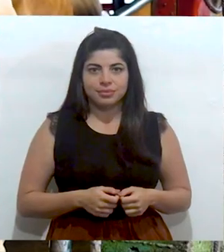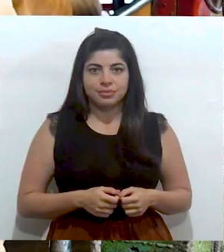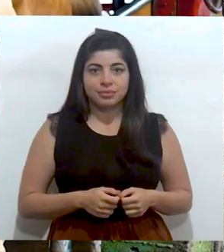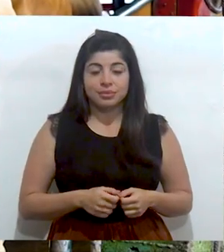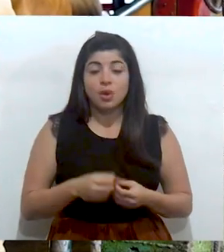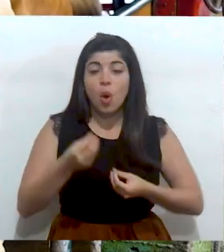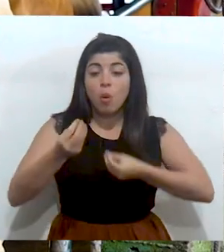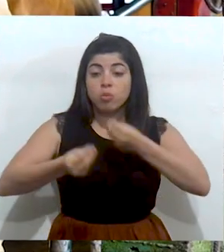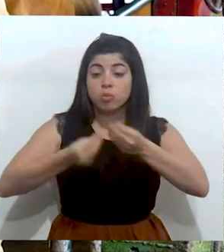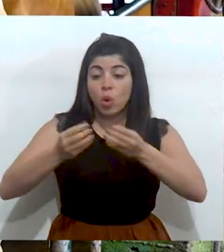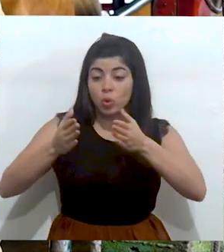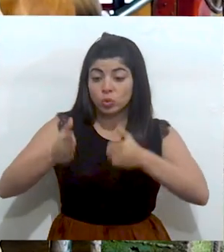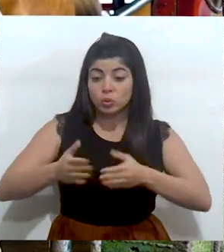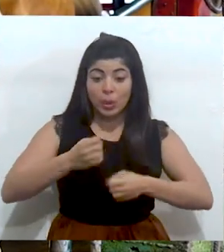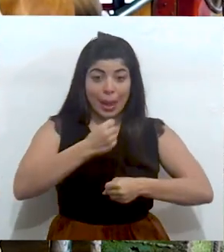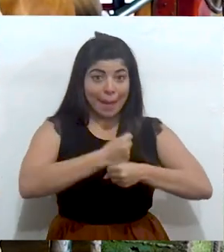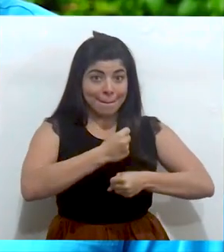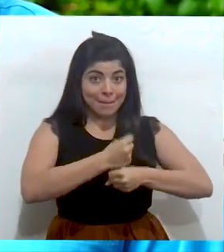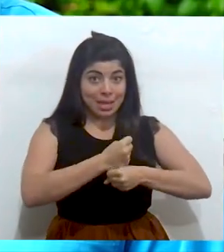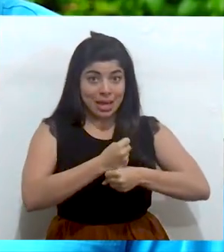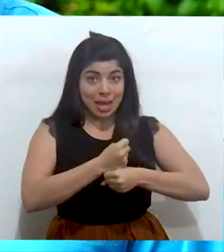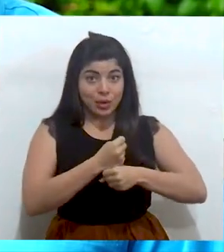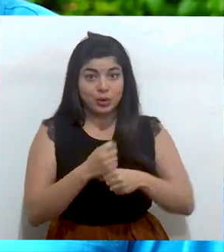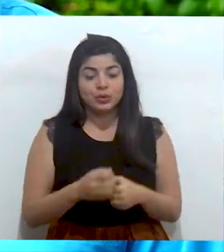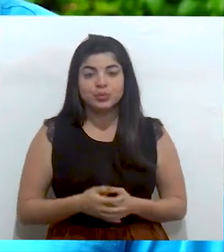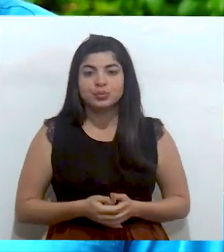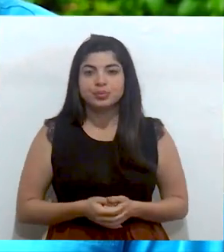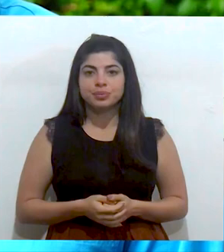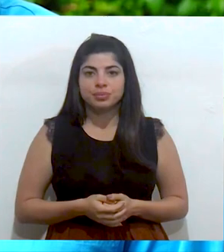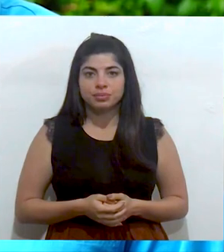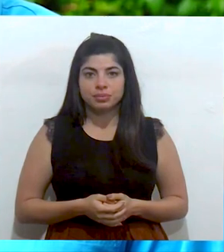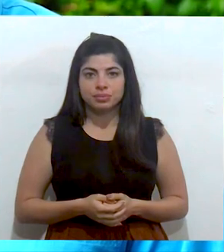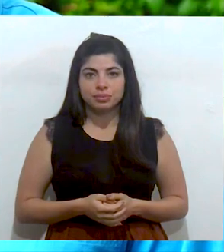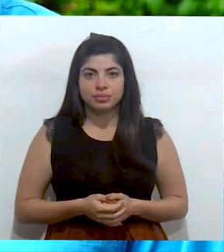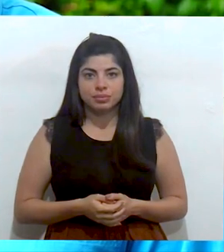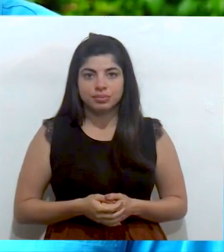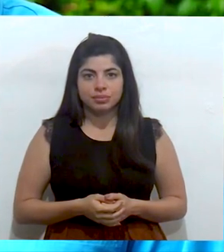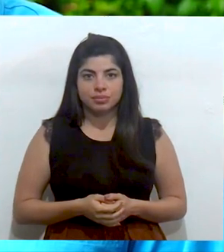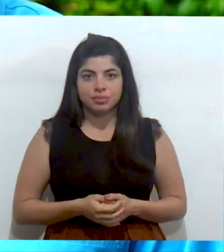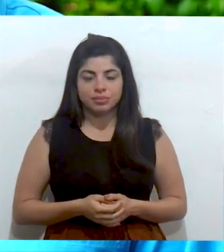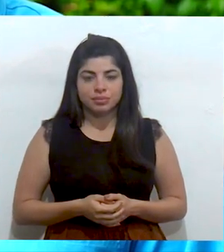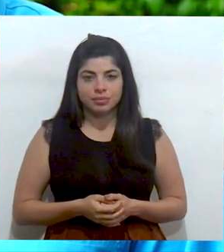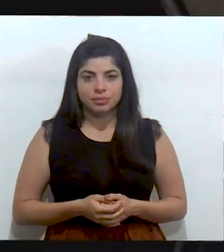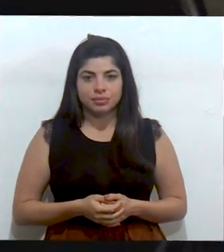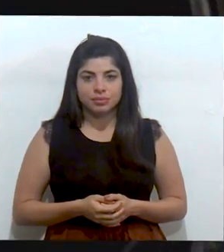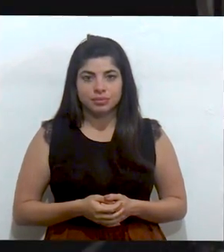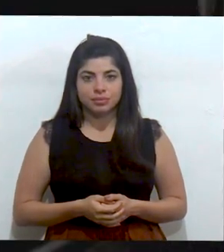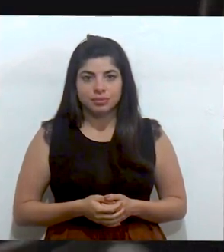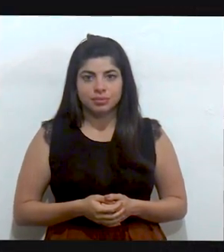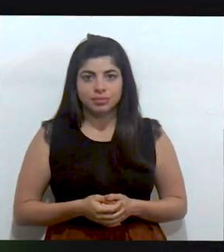Donde la producción y el empleo. Iro, Muesue, Irque e Inutoye.